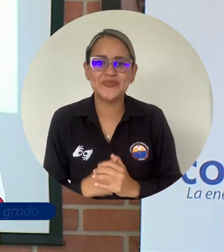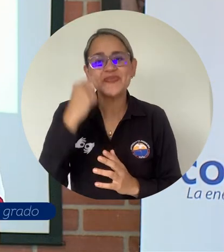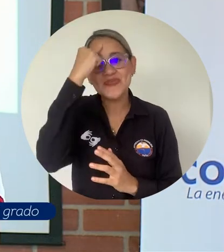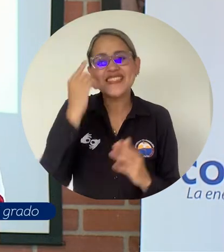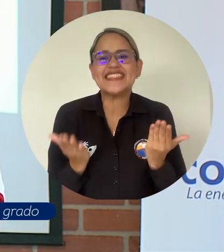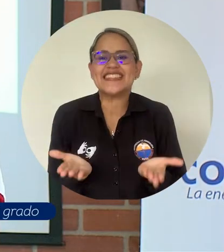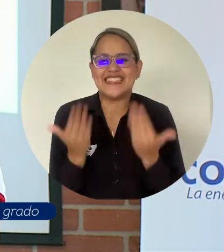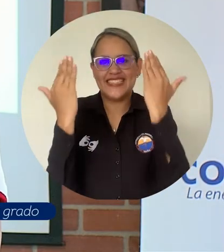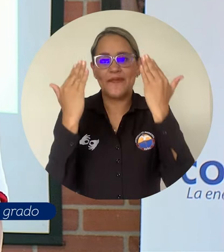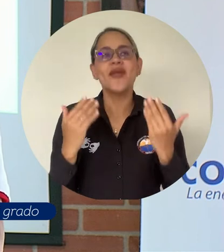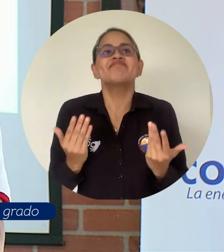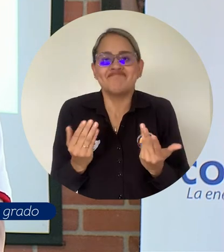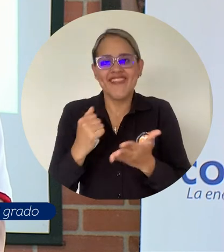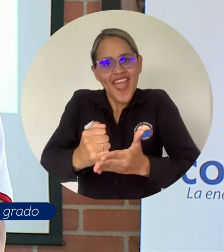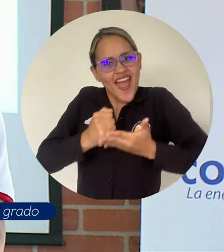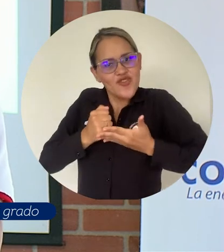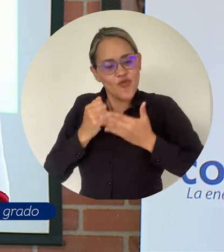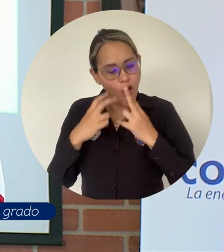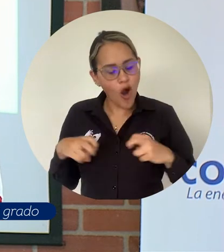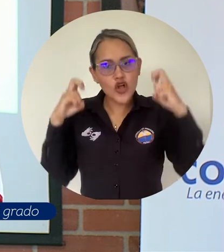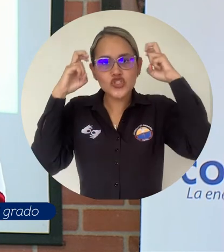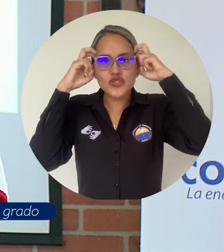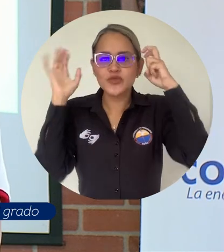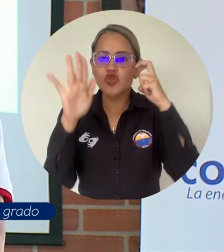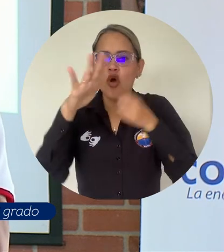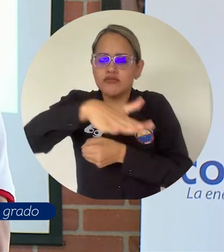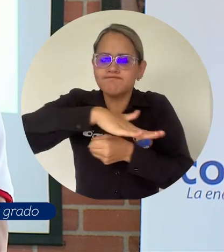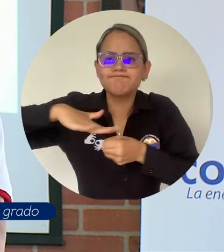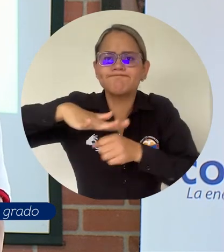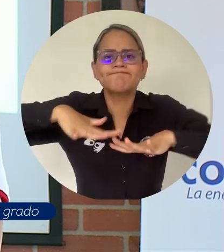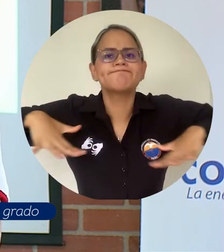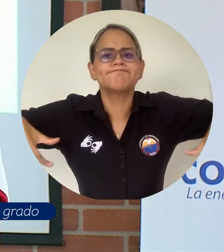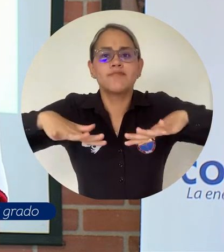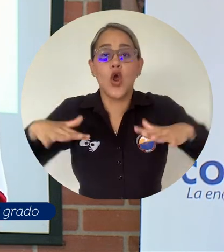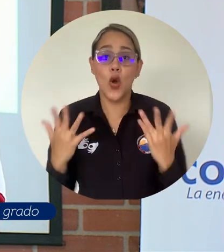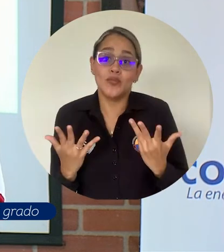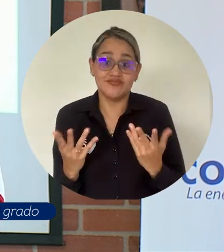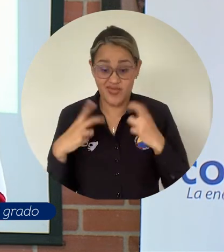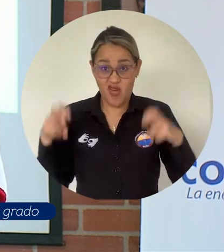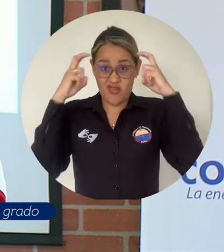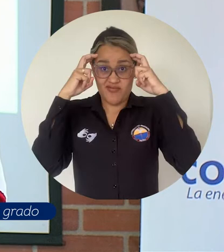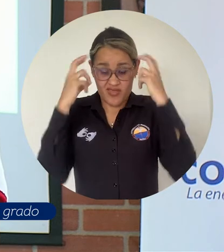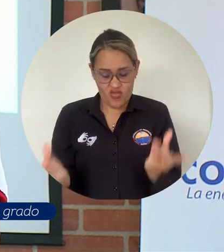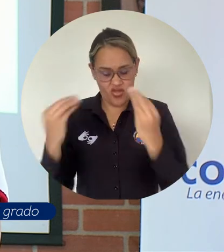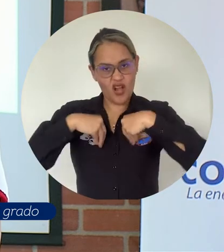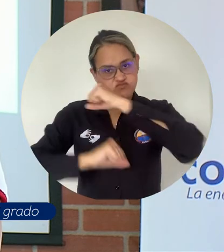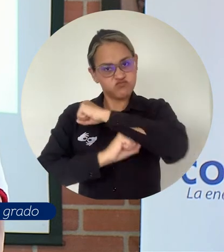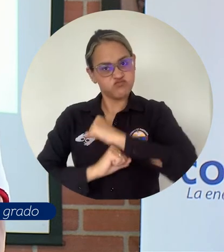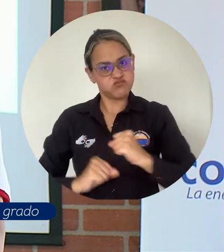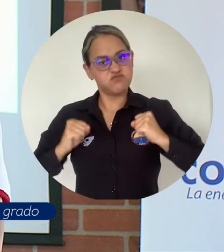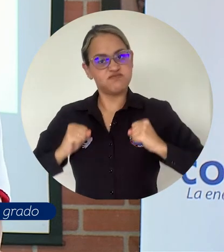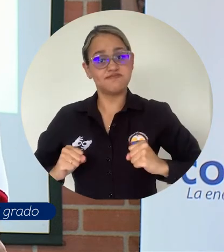resignifica lo que tenemos como conocimiento de nuestros territorios y pues el conocimiento es poder